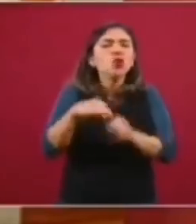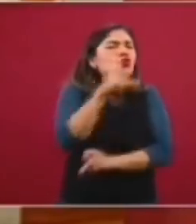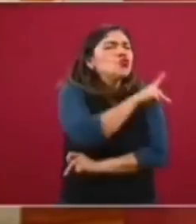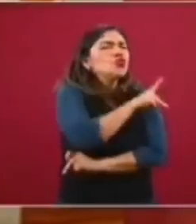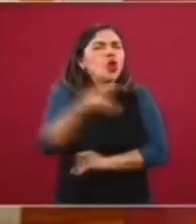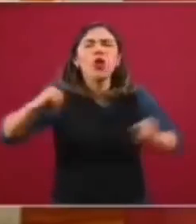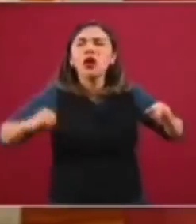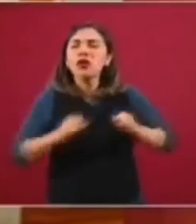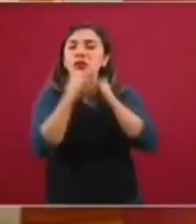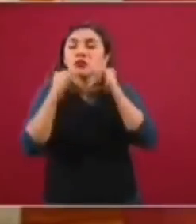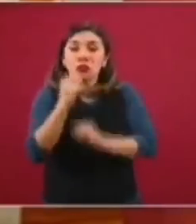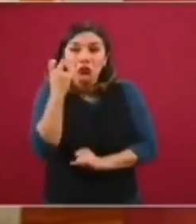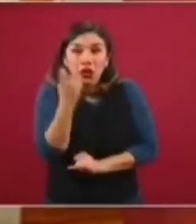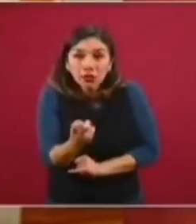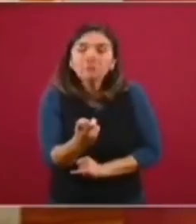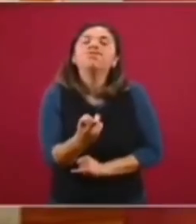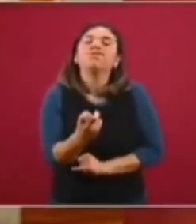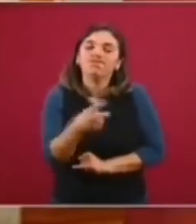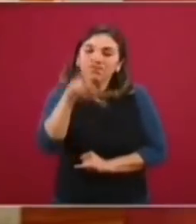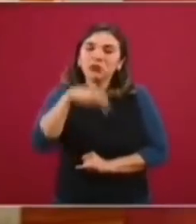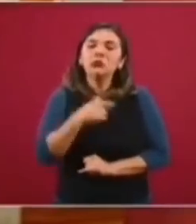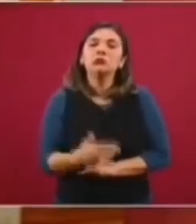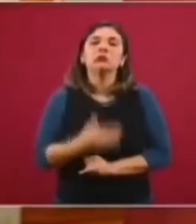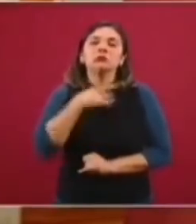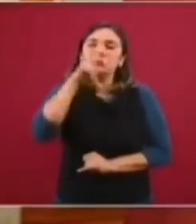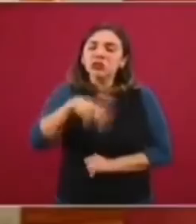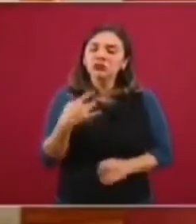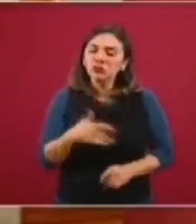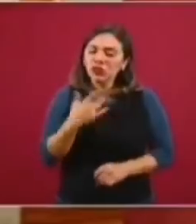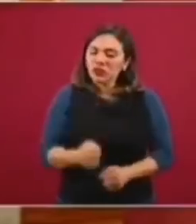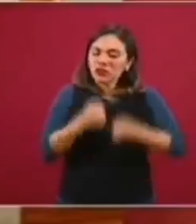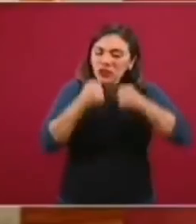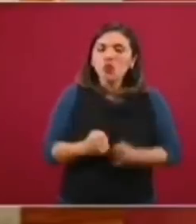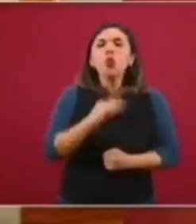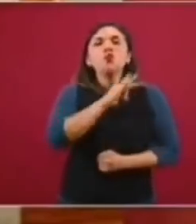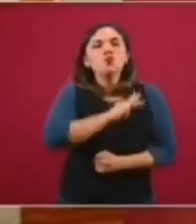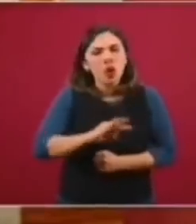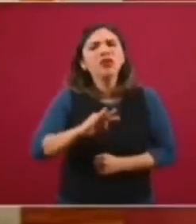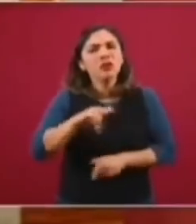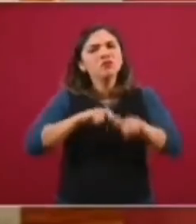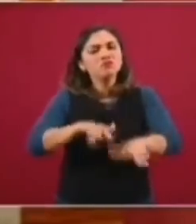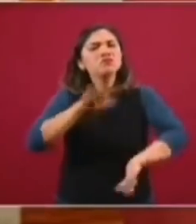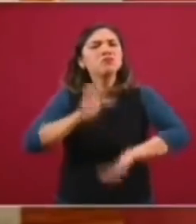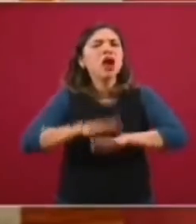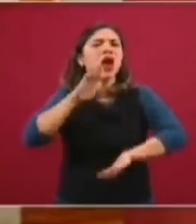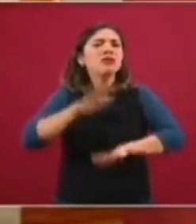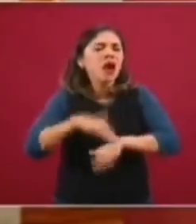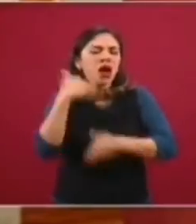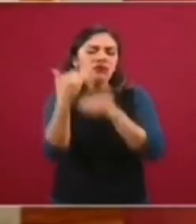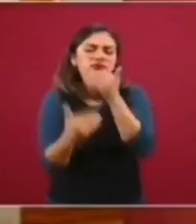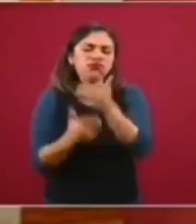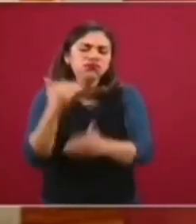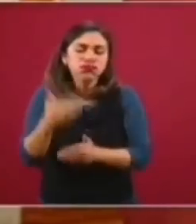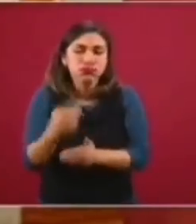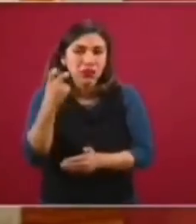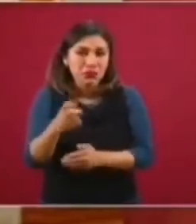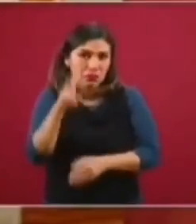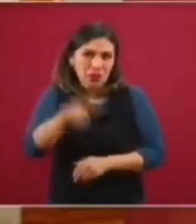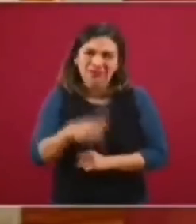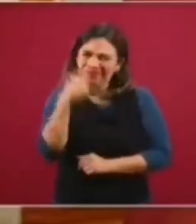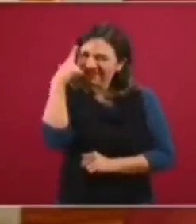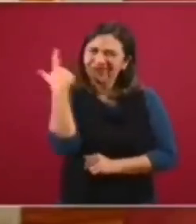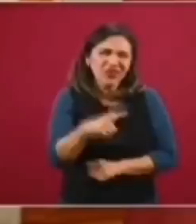instituciones. Es algo que nos hace sentir seguros de que podemos seguir enfrentando esta terrible